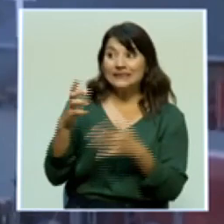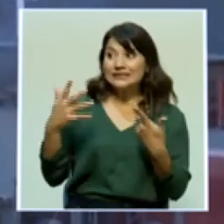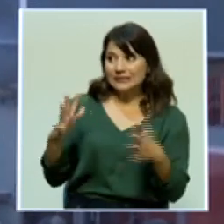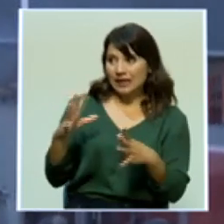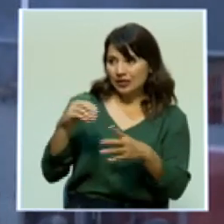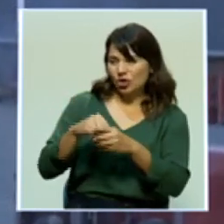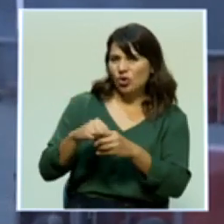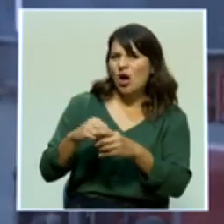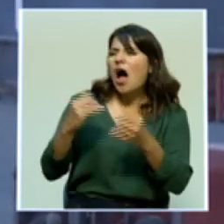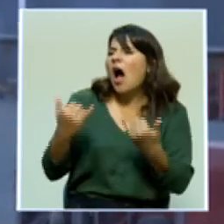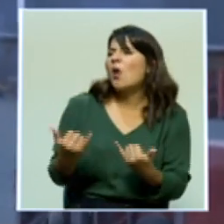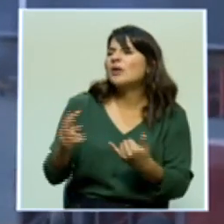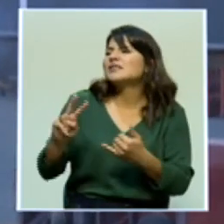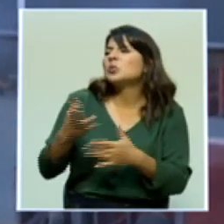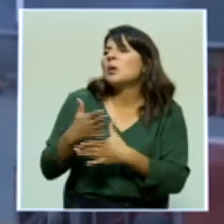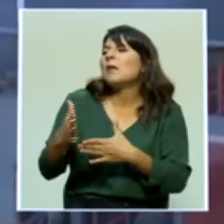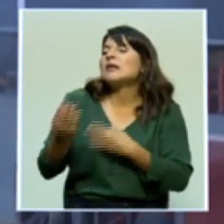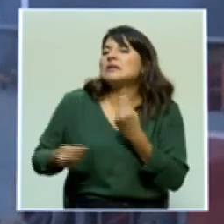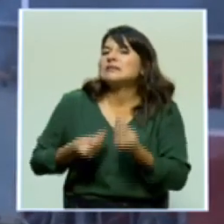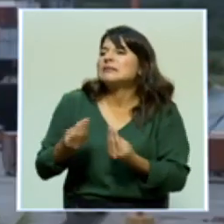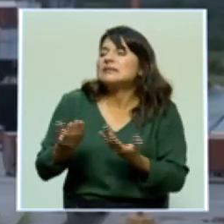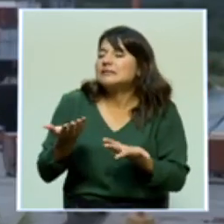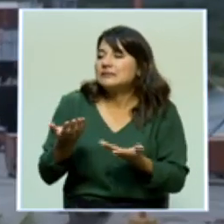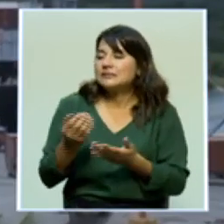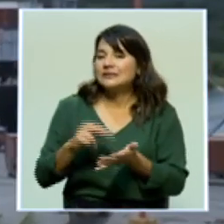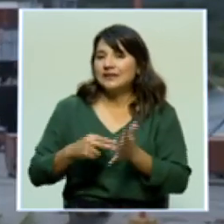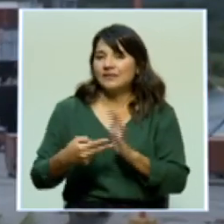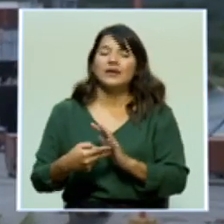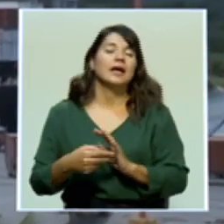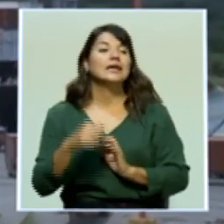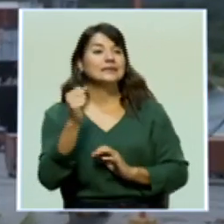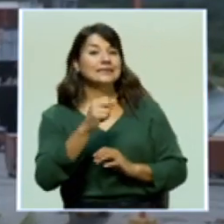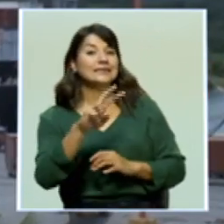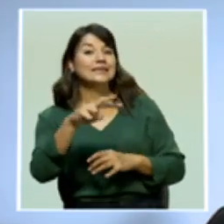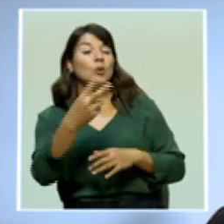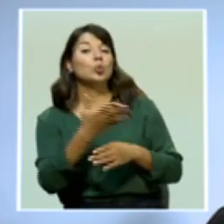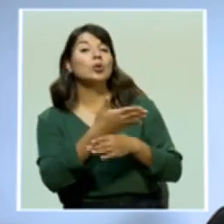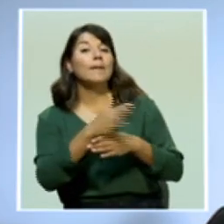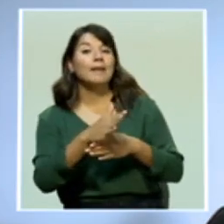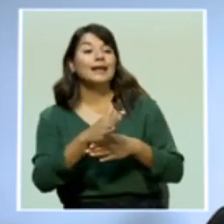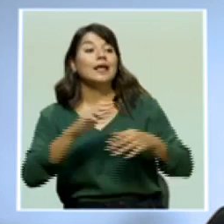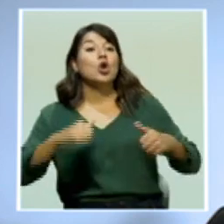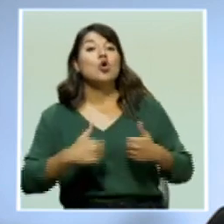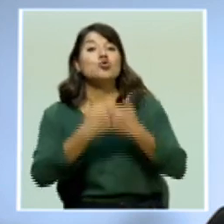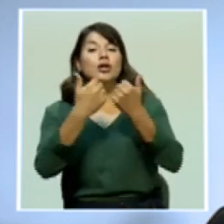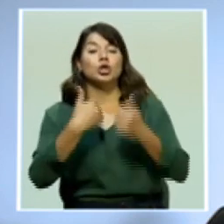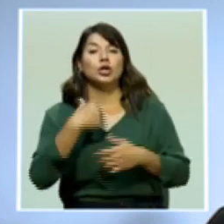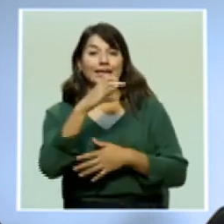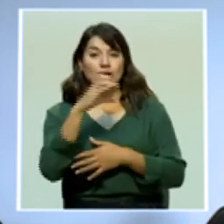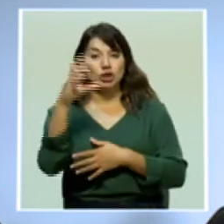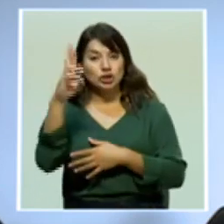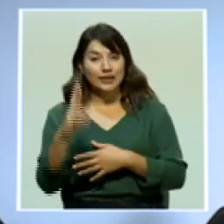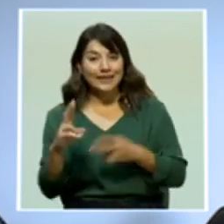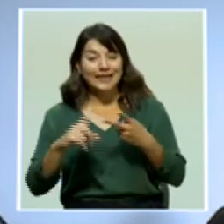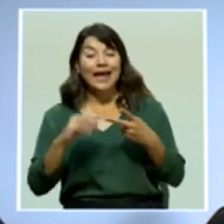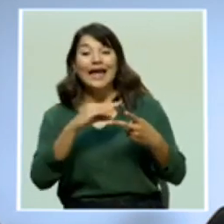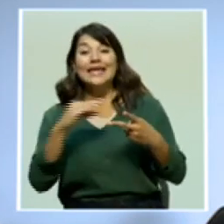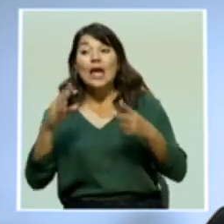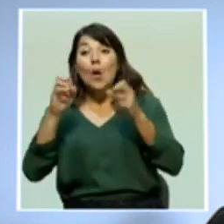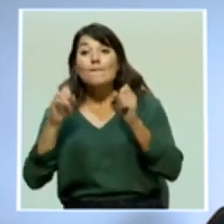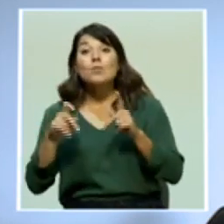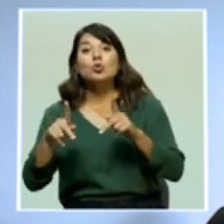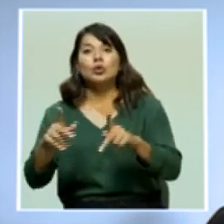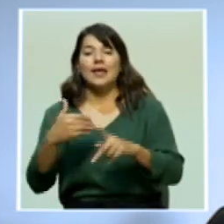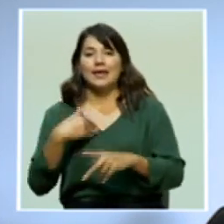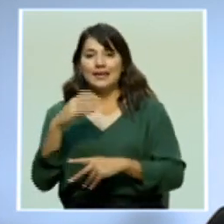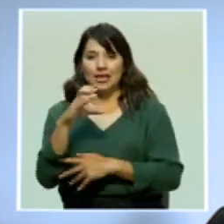Sí, la segunda fase es realmente donde comienza el reto que tenemos como país y las oportunidades que tenemos al frente, que es cómo